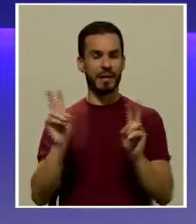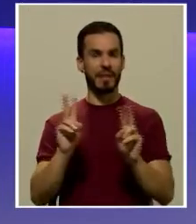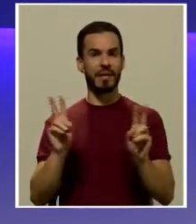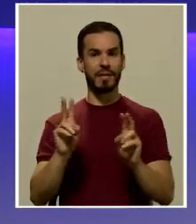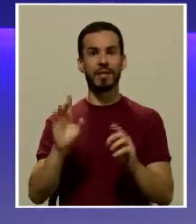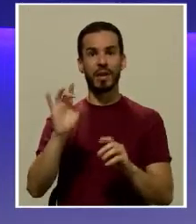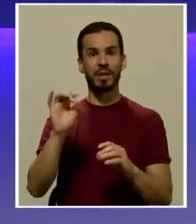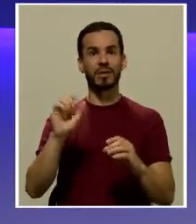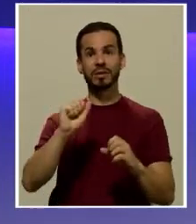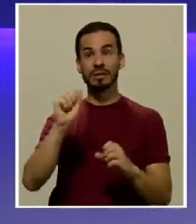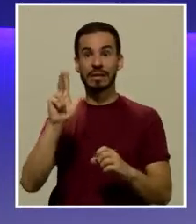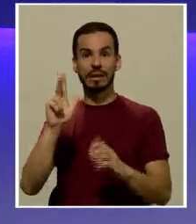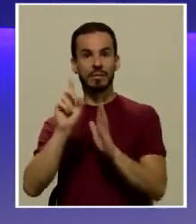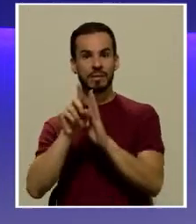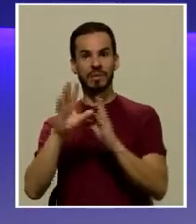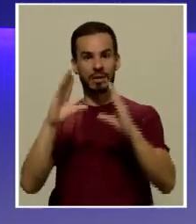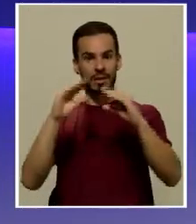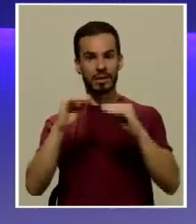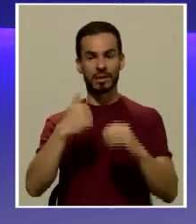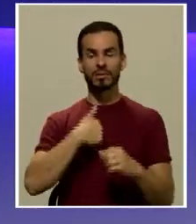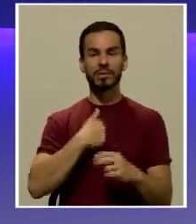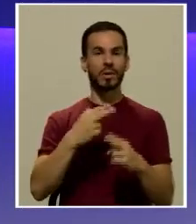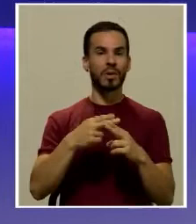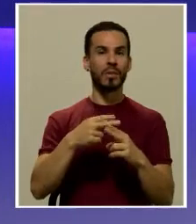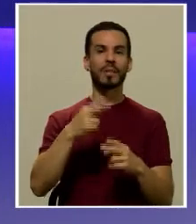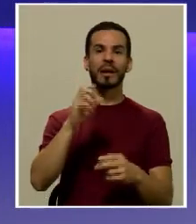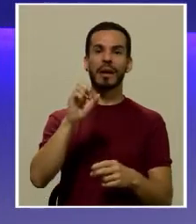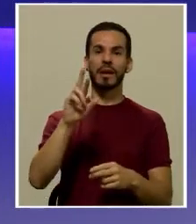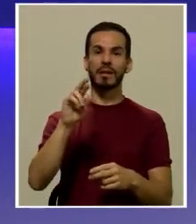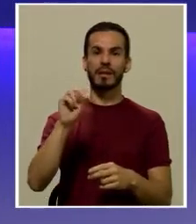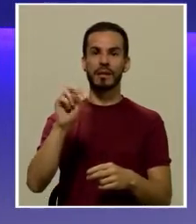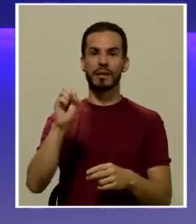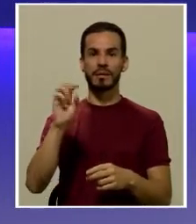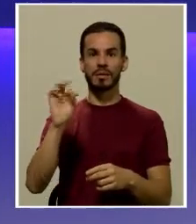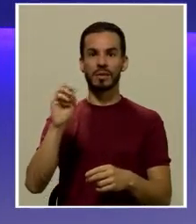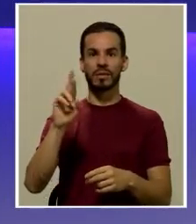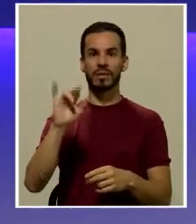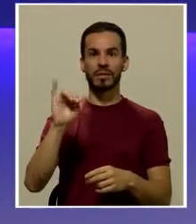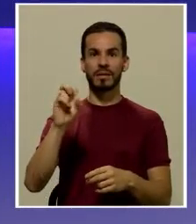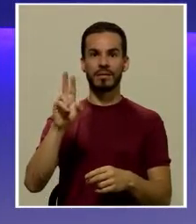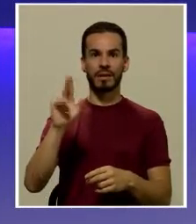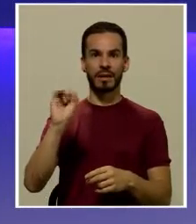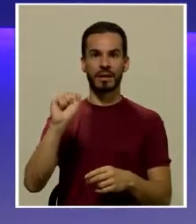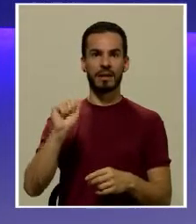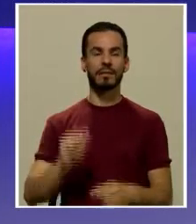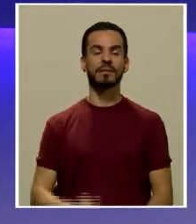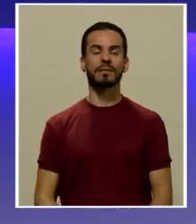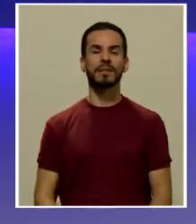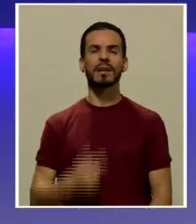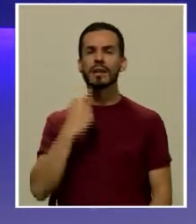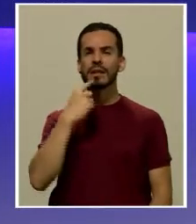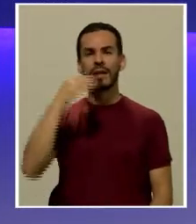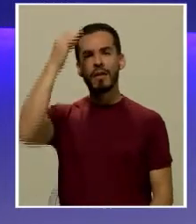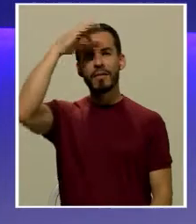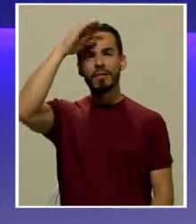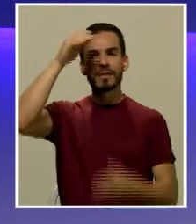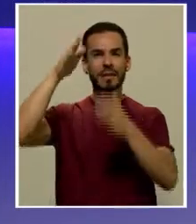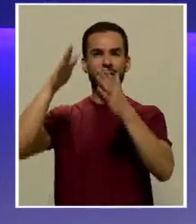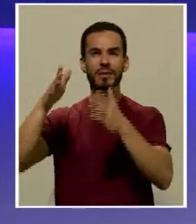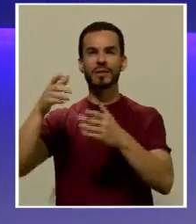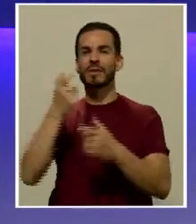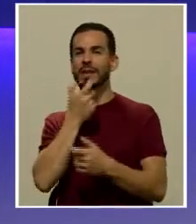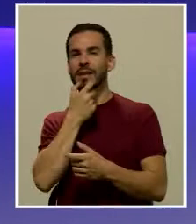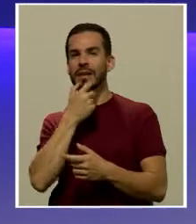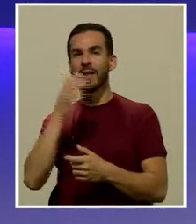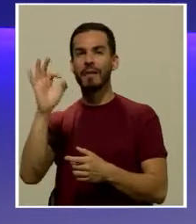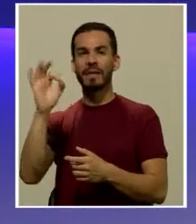las 8 y 3 de la noche. Soy Ernesto Rivera. Decía el filósofo inglés Francis